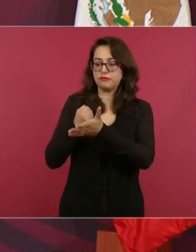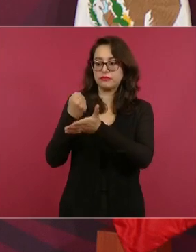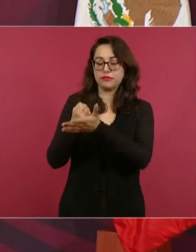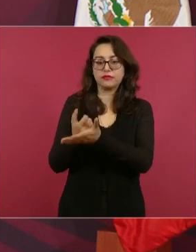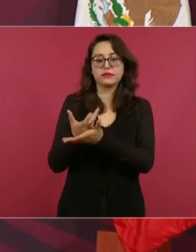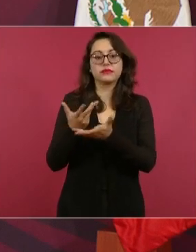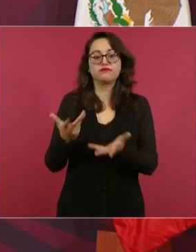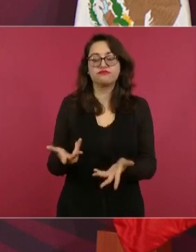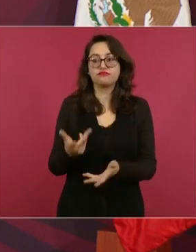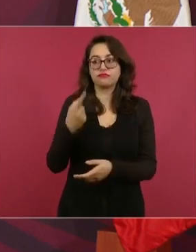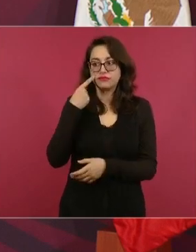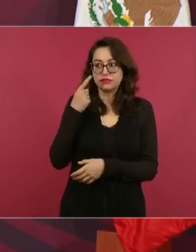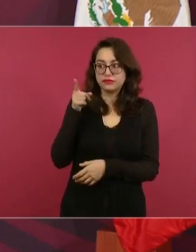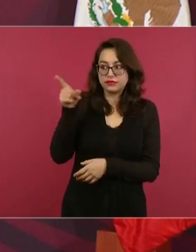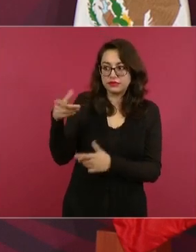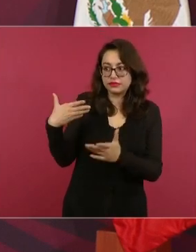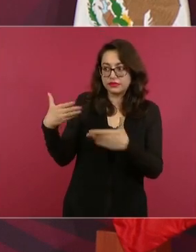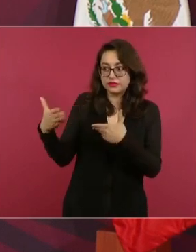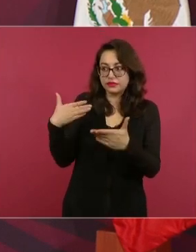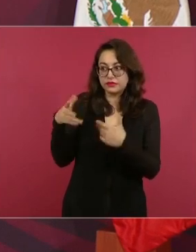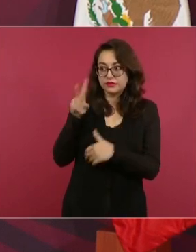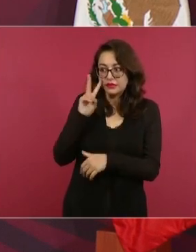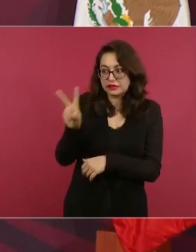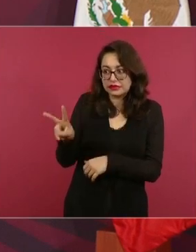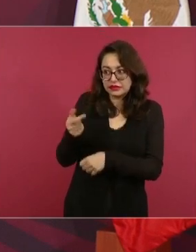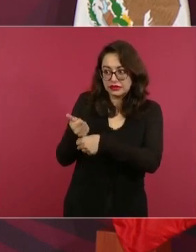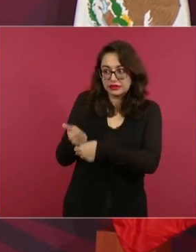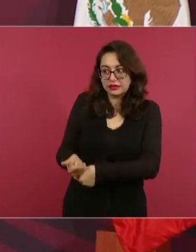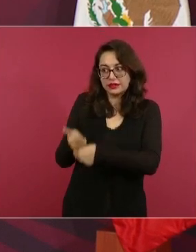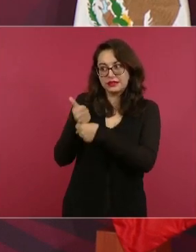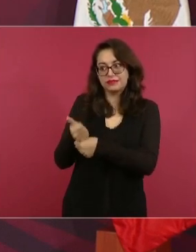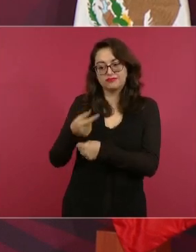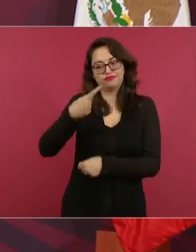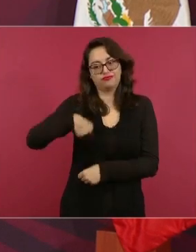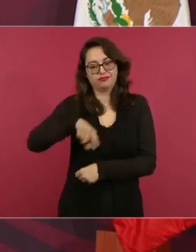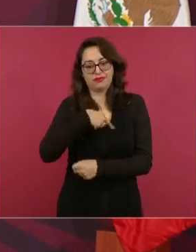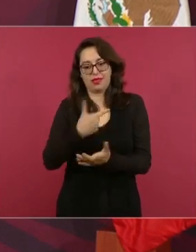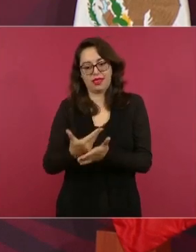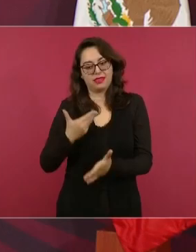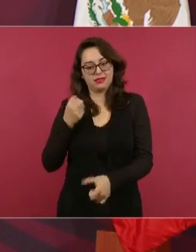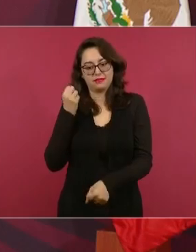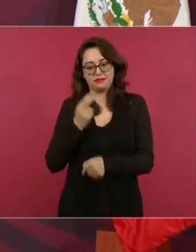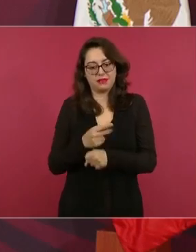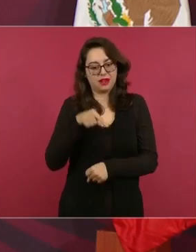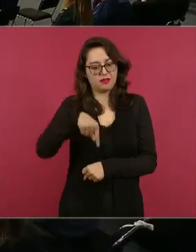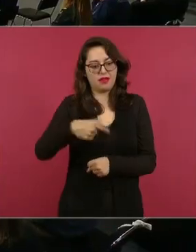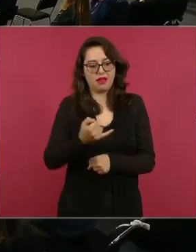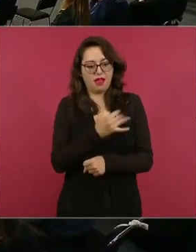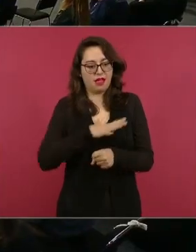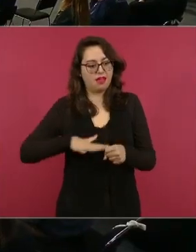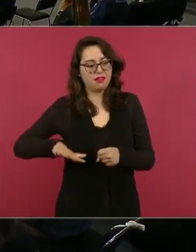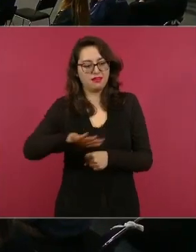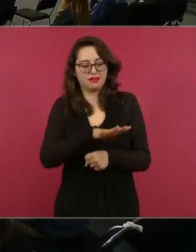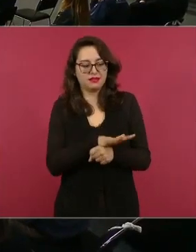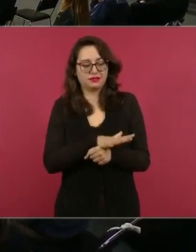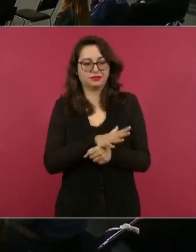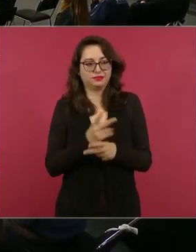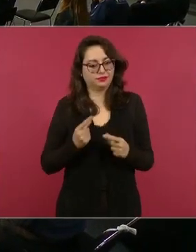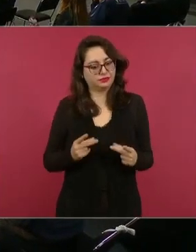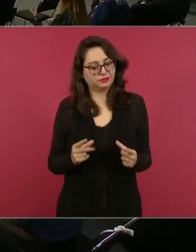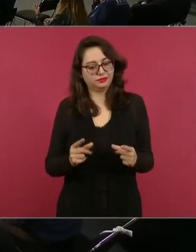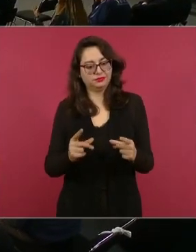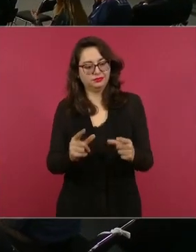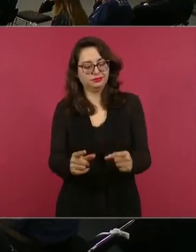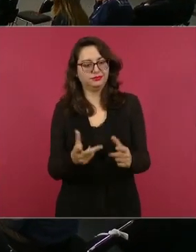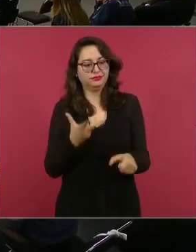panameños están padeciendo y hay problemas para que